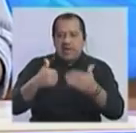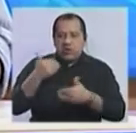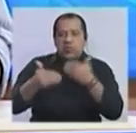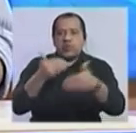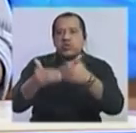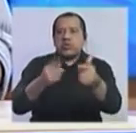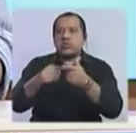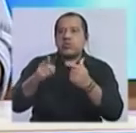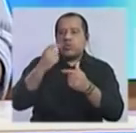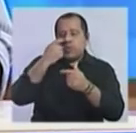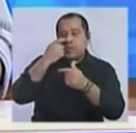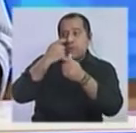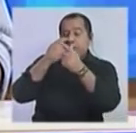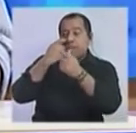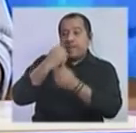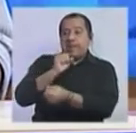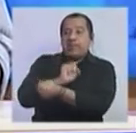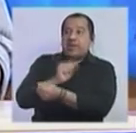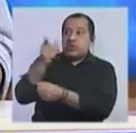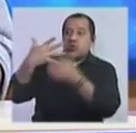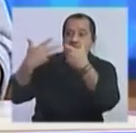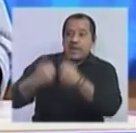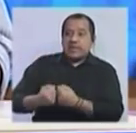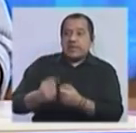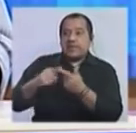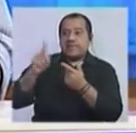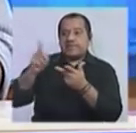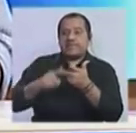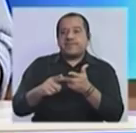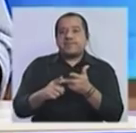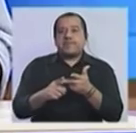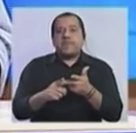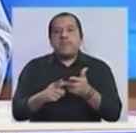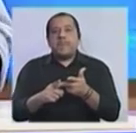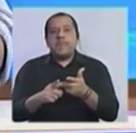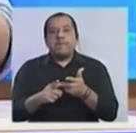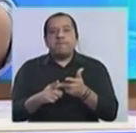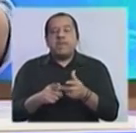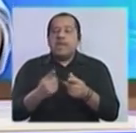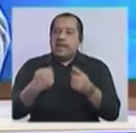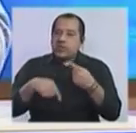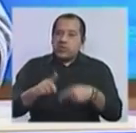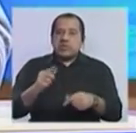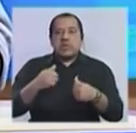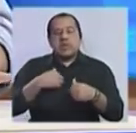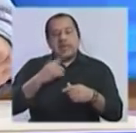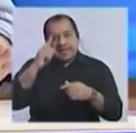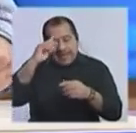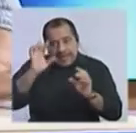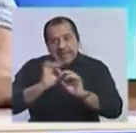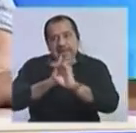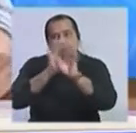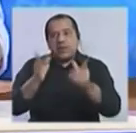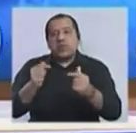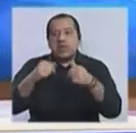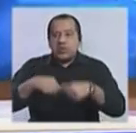rehabilitación y de reinserción social. O sea, está claro que nos